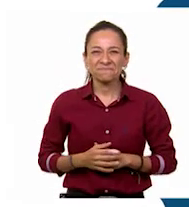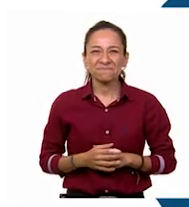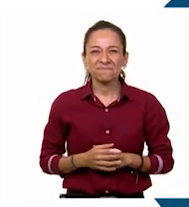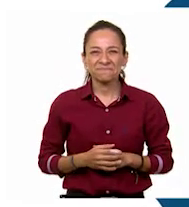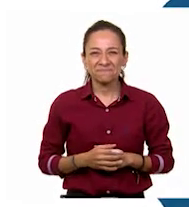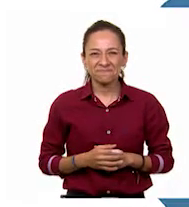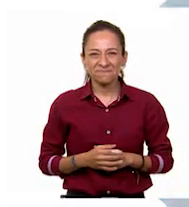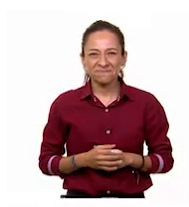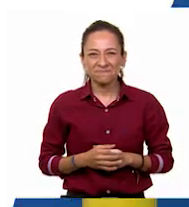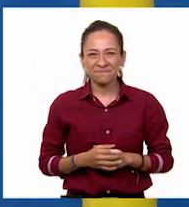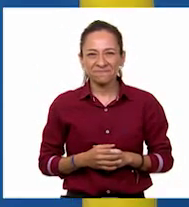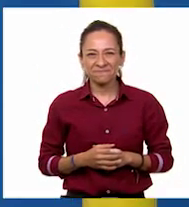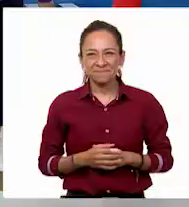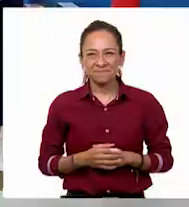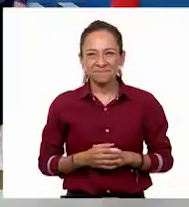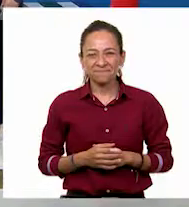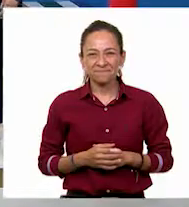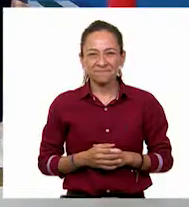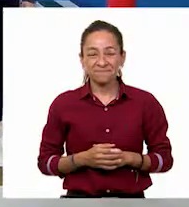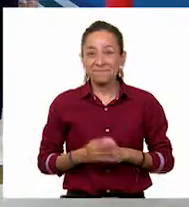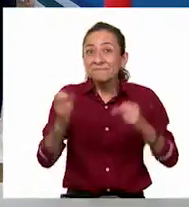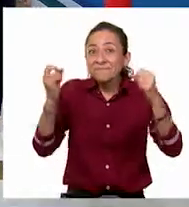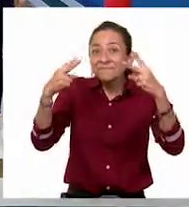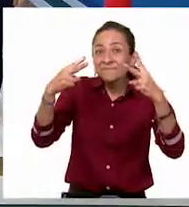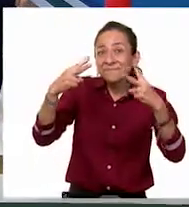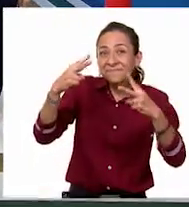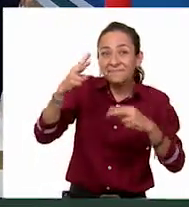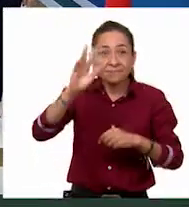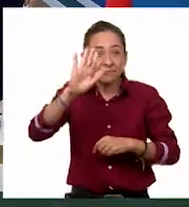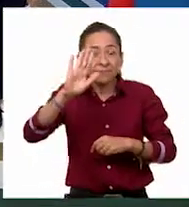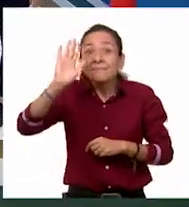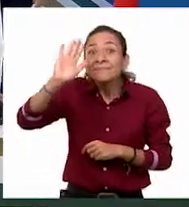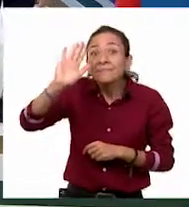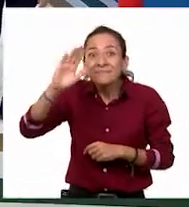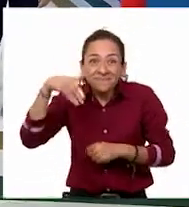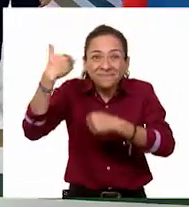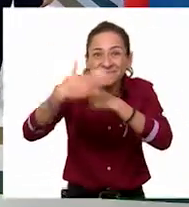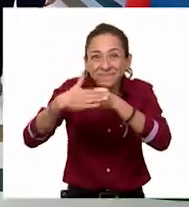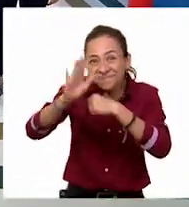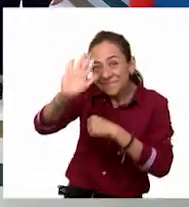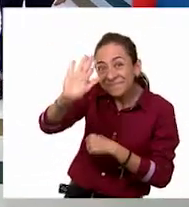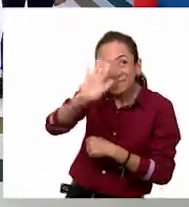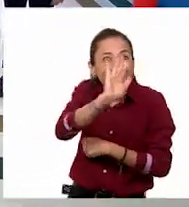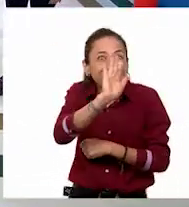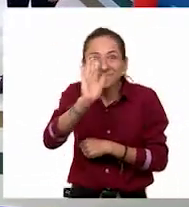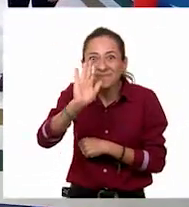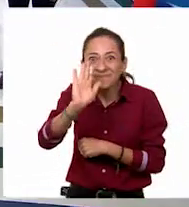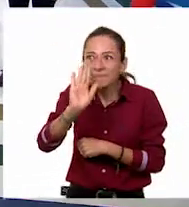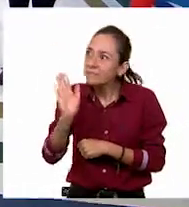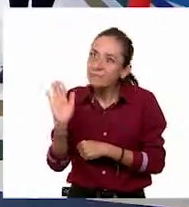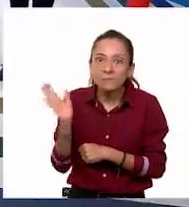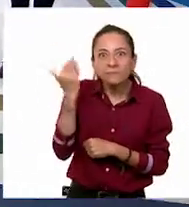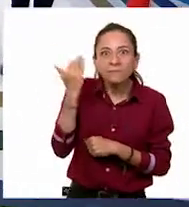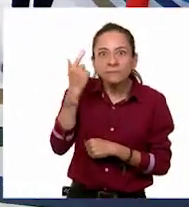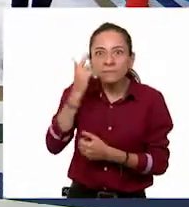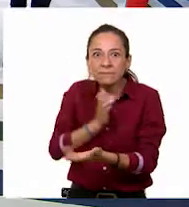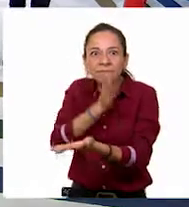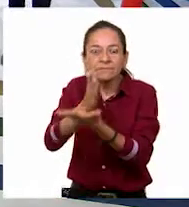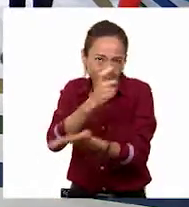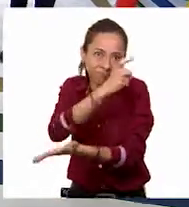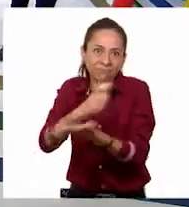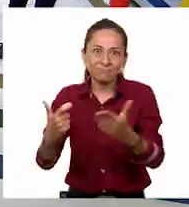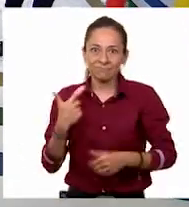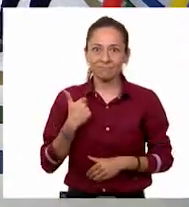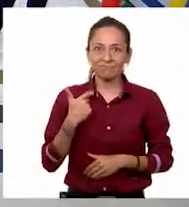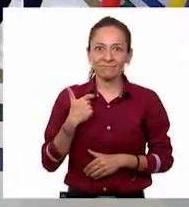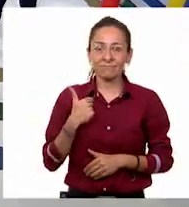.mx. Nos vemos. Adiós. próxima. Ahora sí vamos por tu alfombra. Sí, vamos por las alfombras.